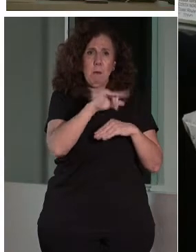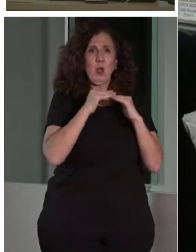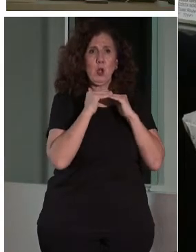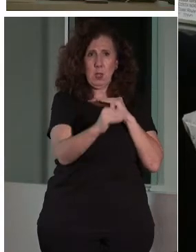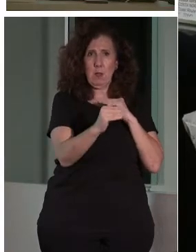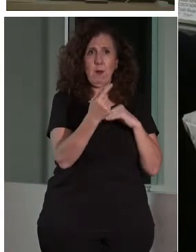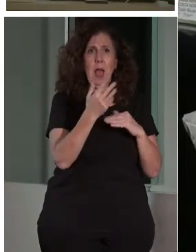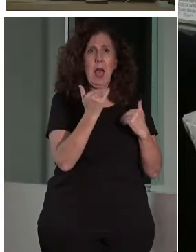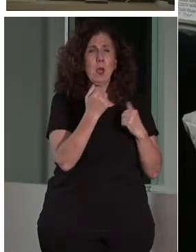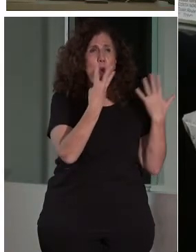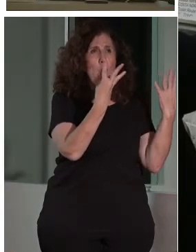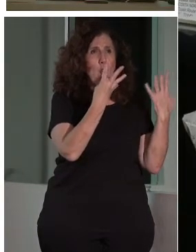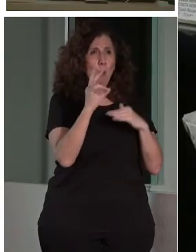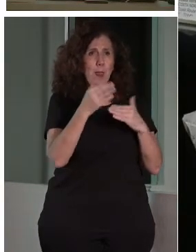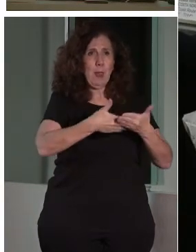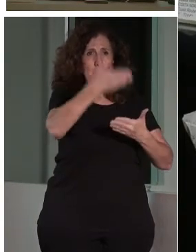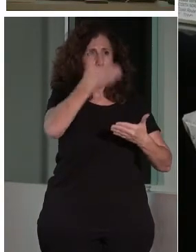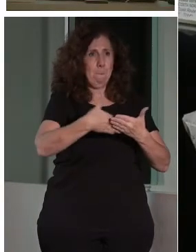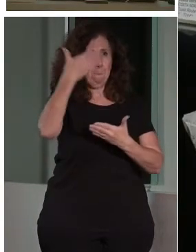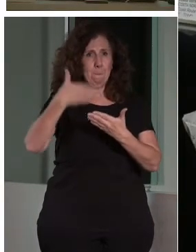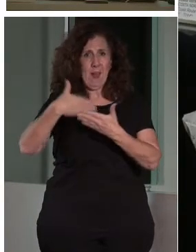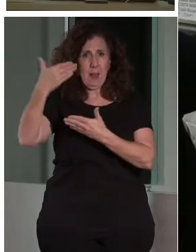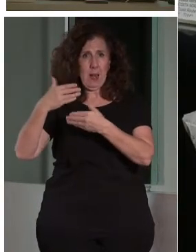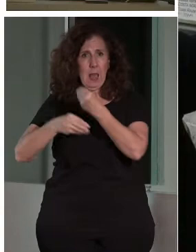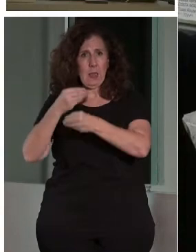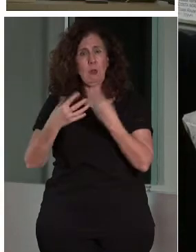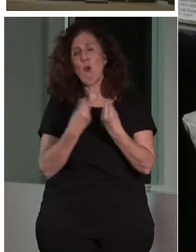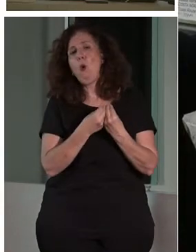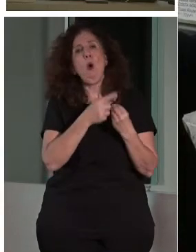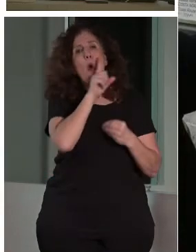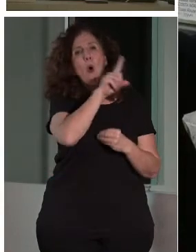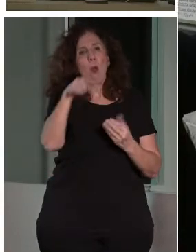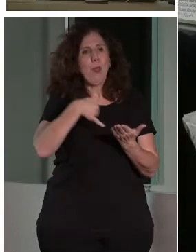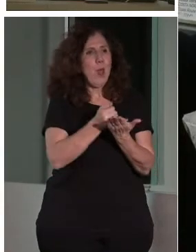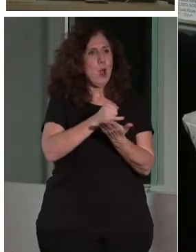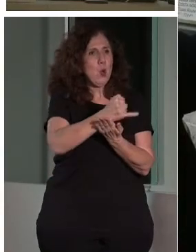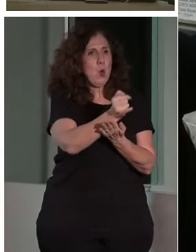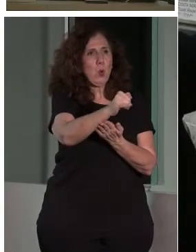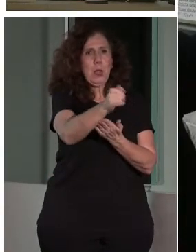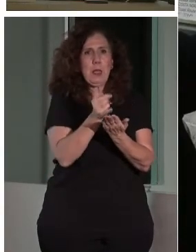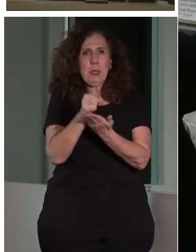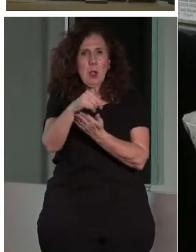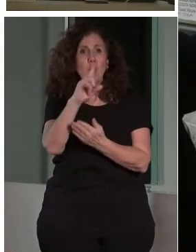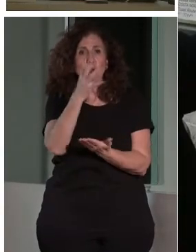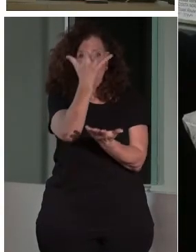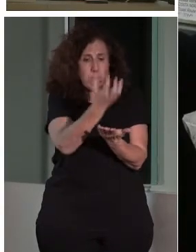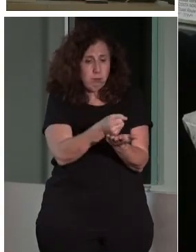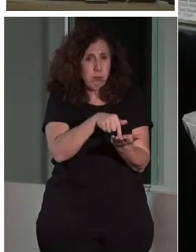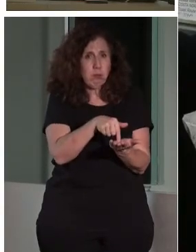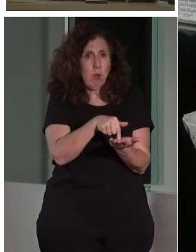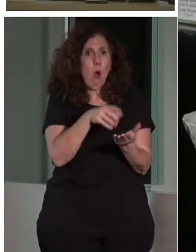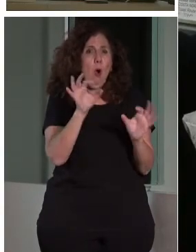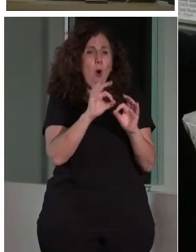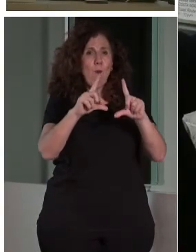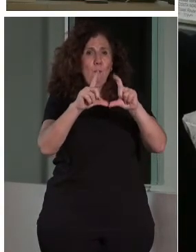90 paneles en unas 11 rutas. A través de un código QR no hay que descargarse nada, solo tienes que tener la aplicación de descarga del código QR.